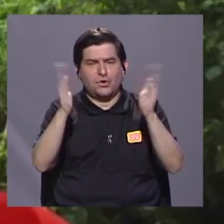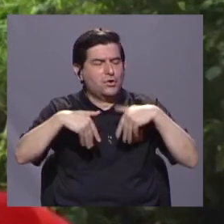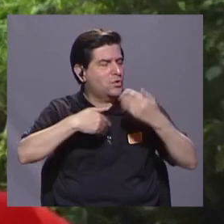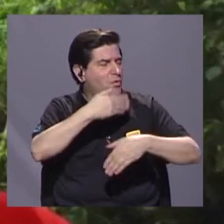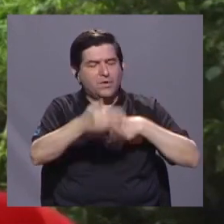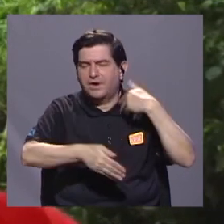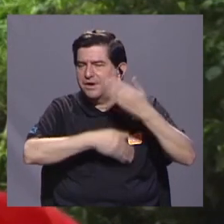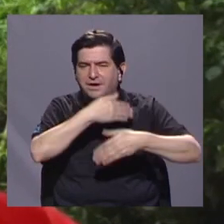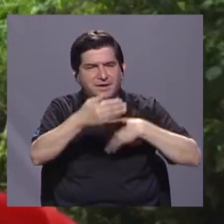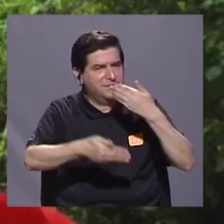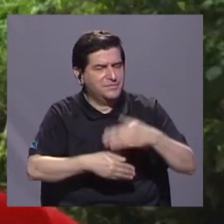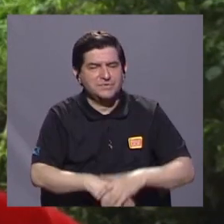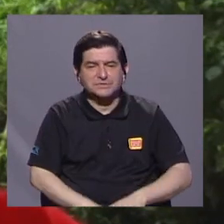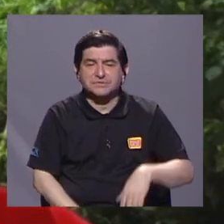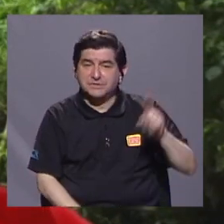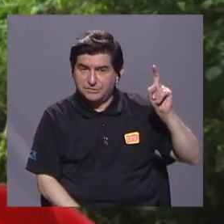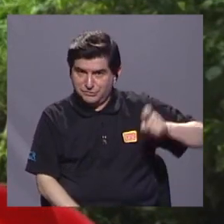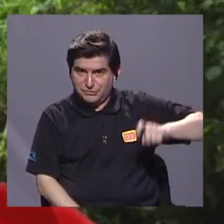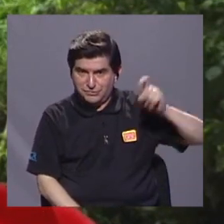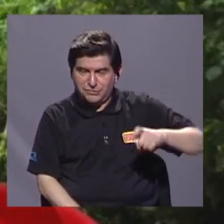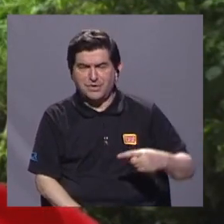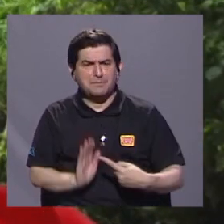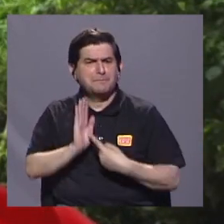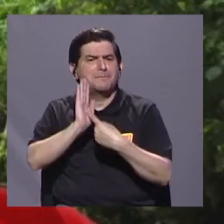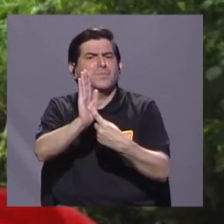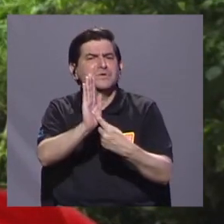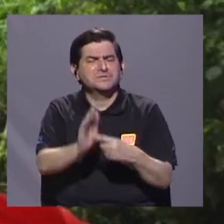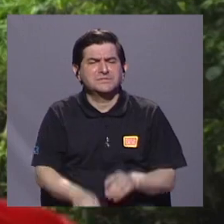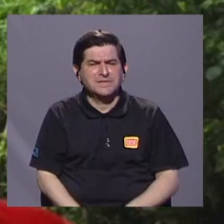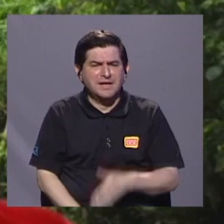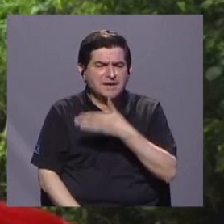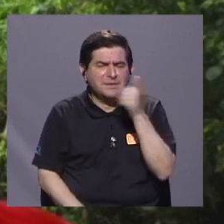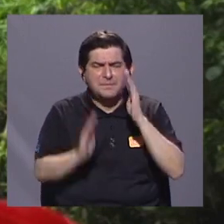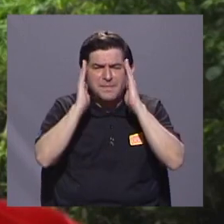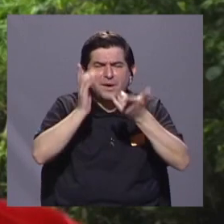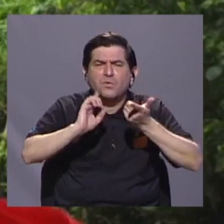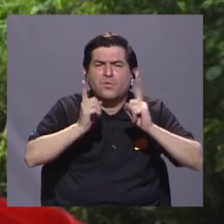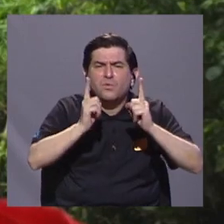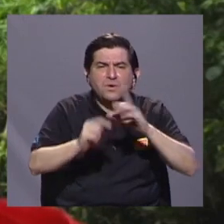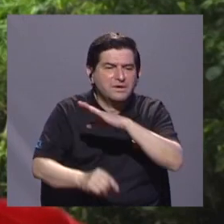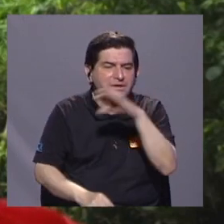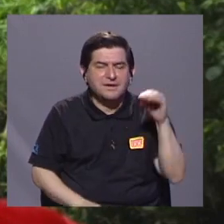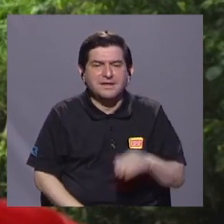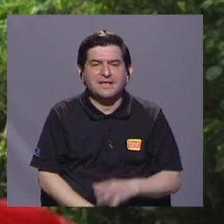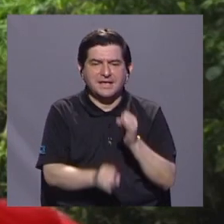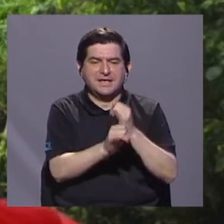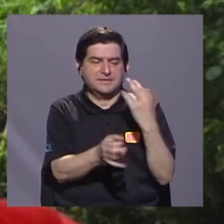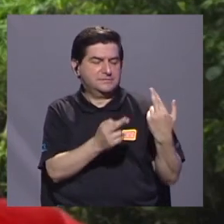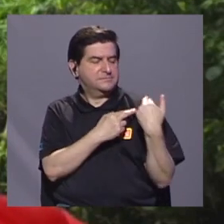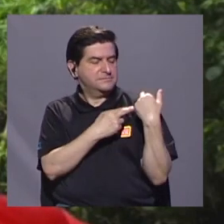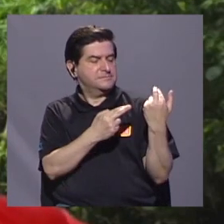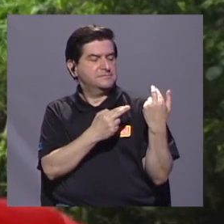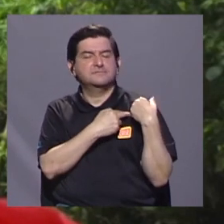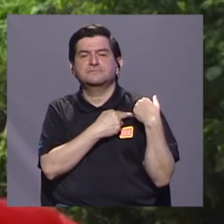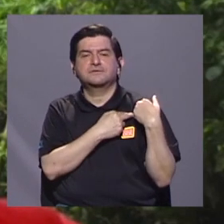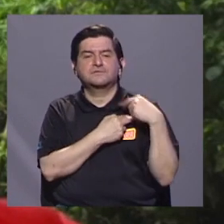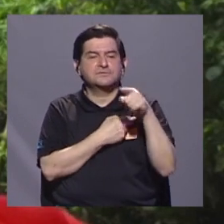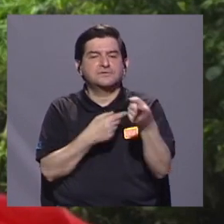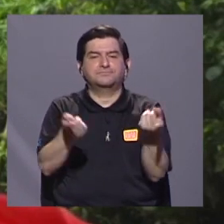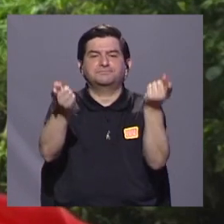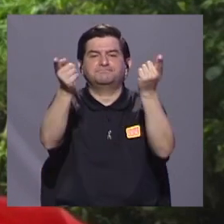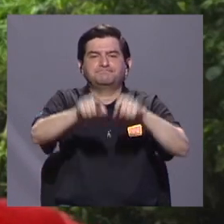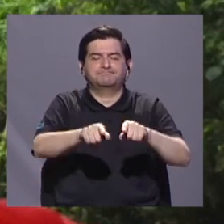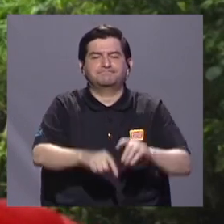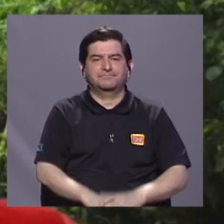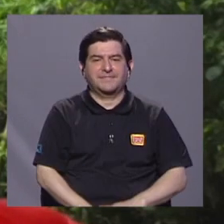los protocolos que deberían de mostrarnos cuál es la mejor atención y también cuál es el ente encargado que le correspondería